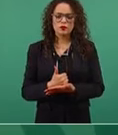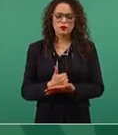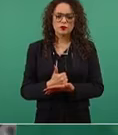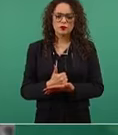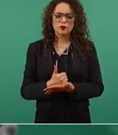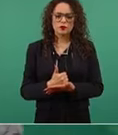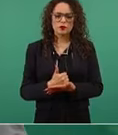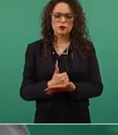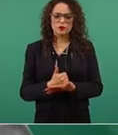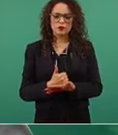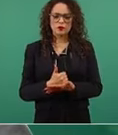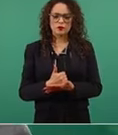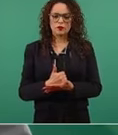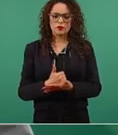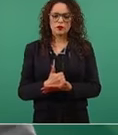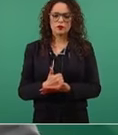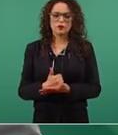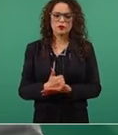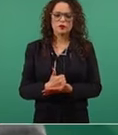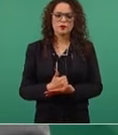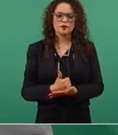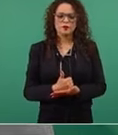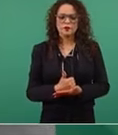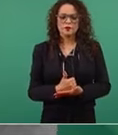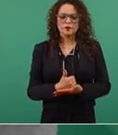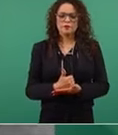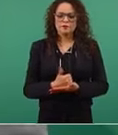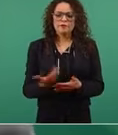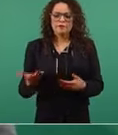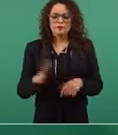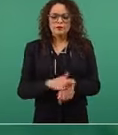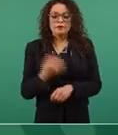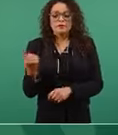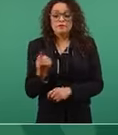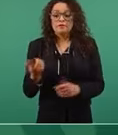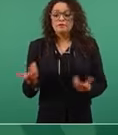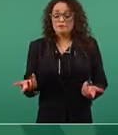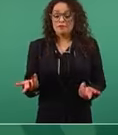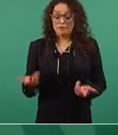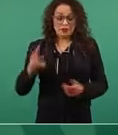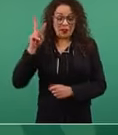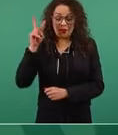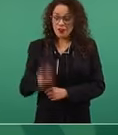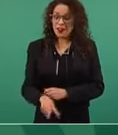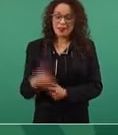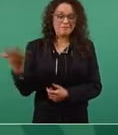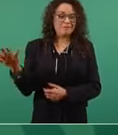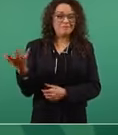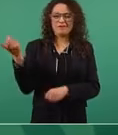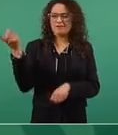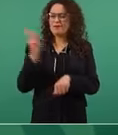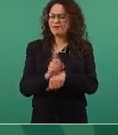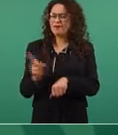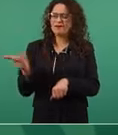porque era día y noche